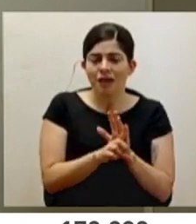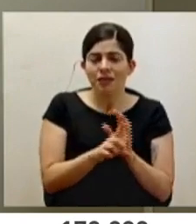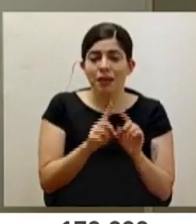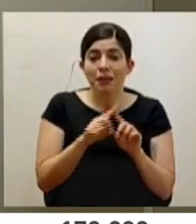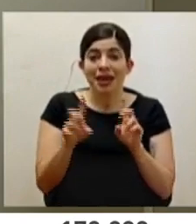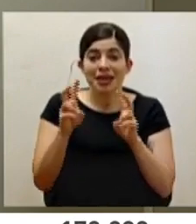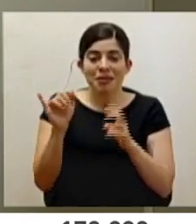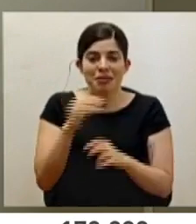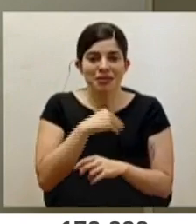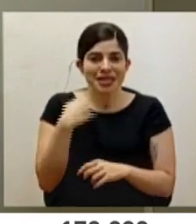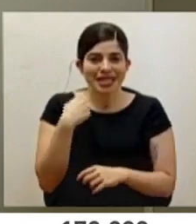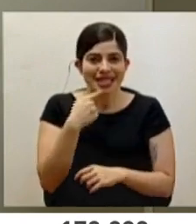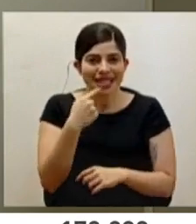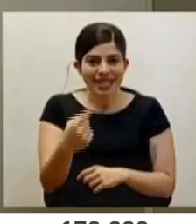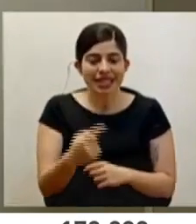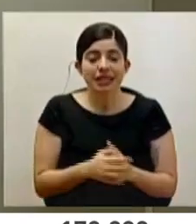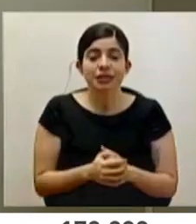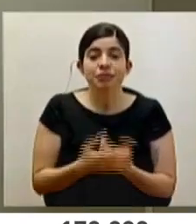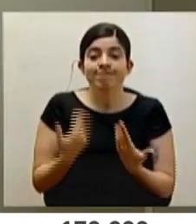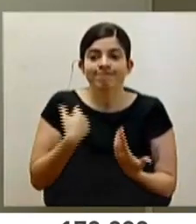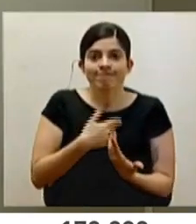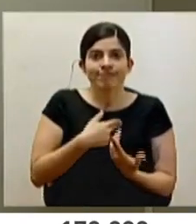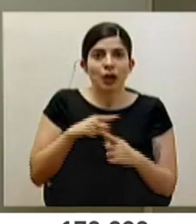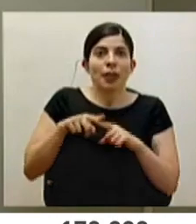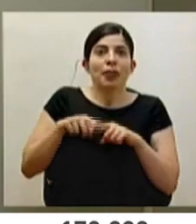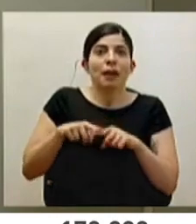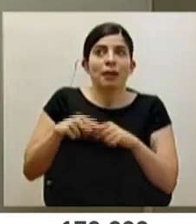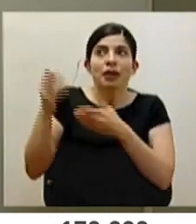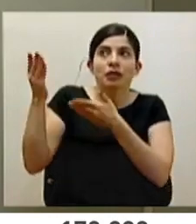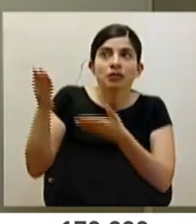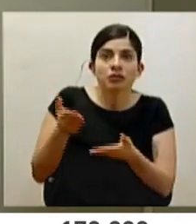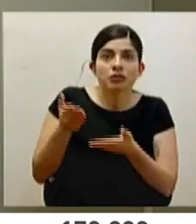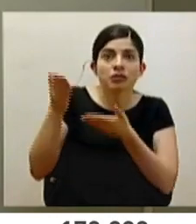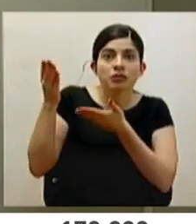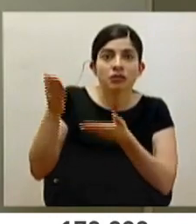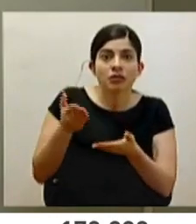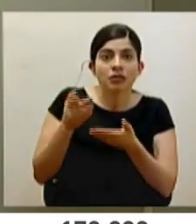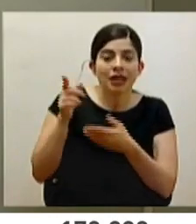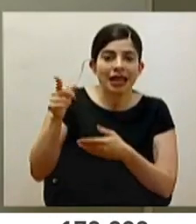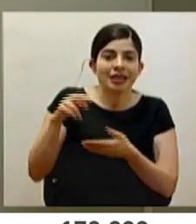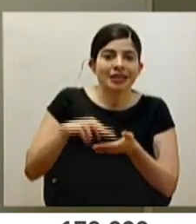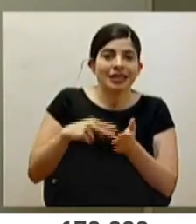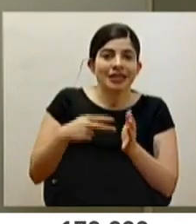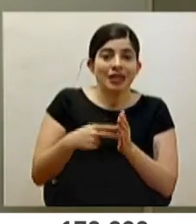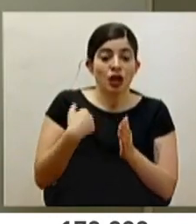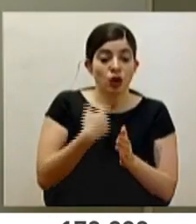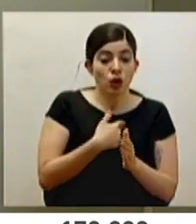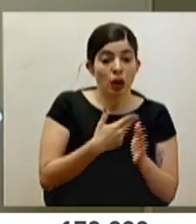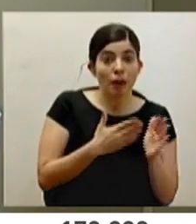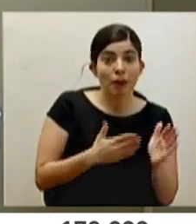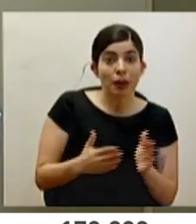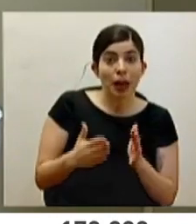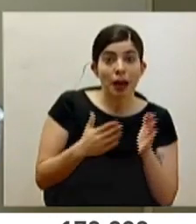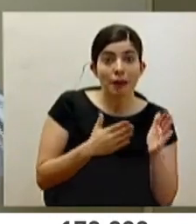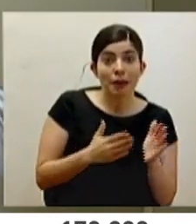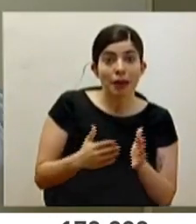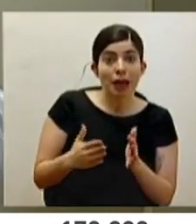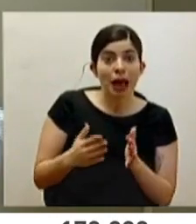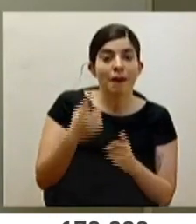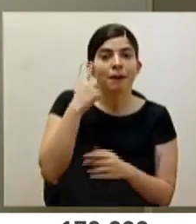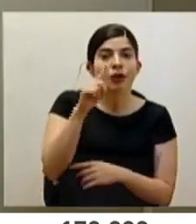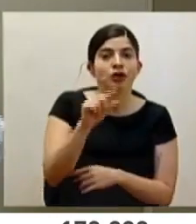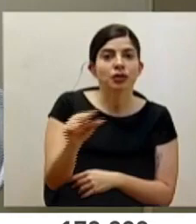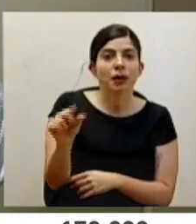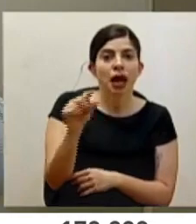es, como dice el señor ministro, este, dependemos de lo que llegue y eso implica que la planificación se tiene que hacer casi